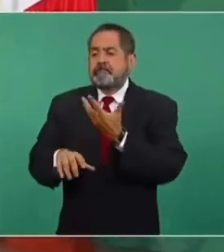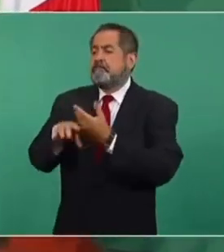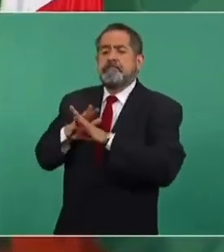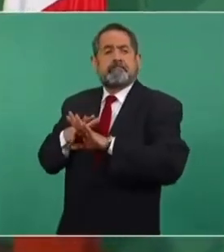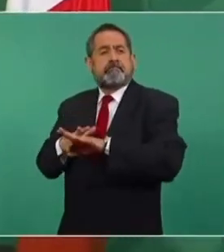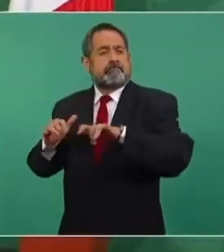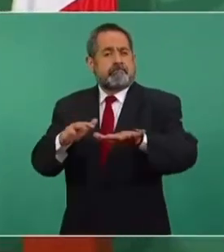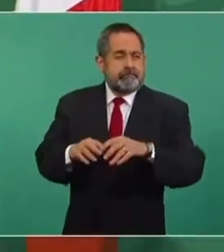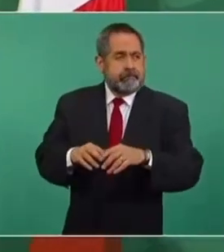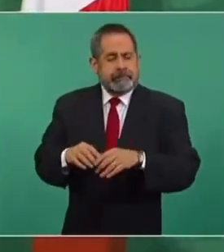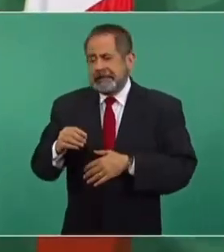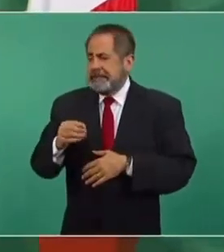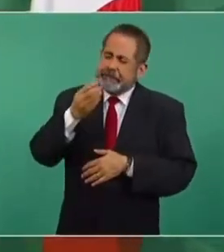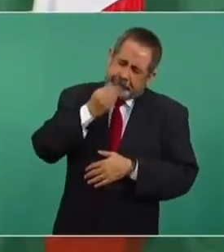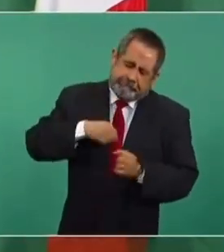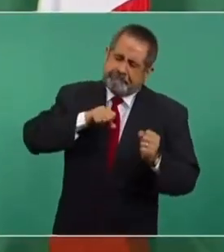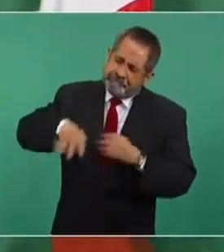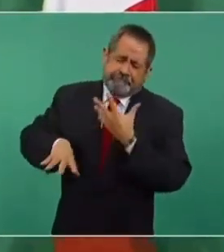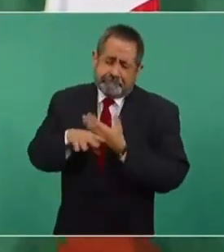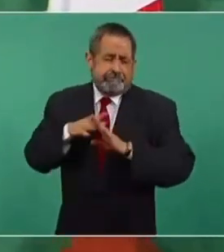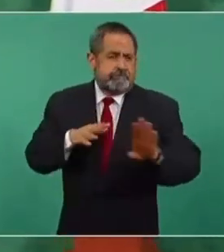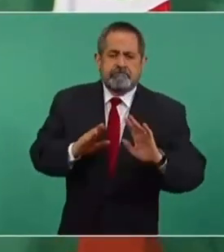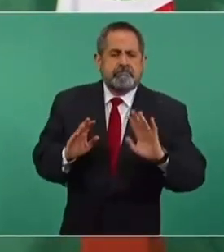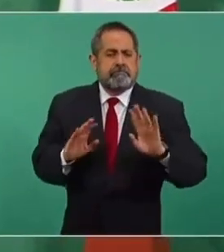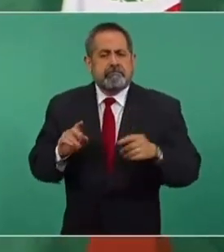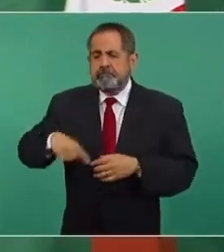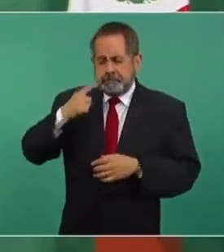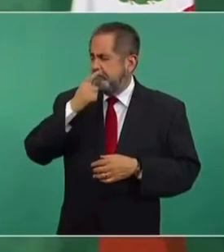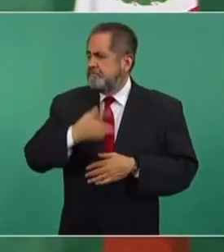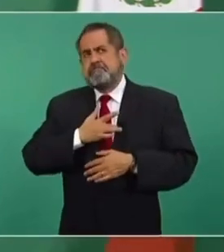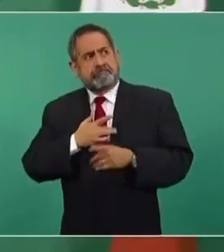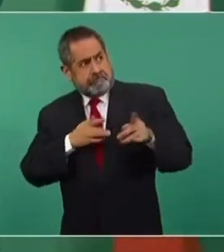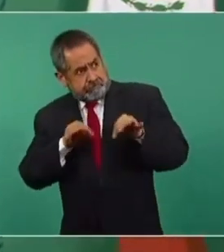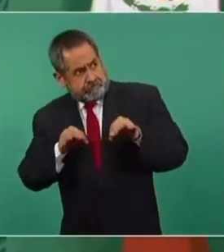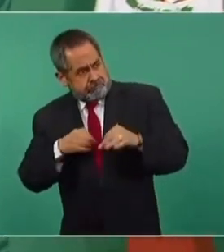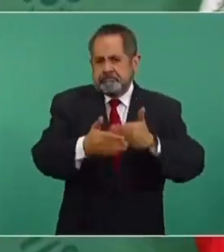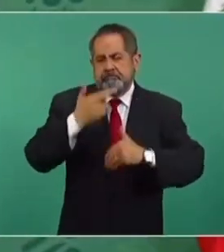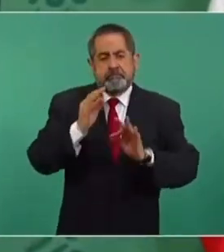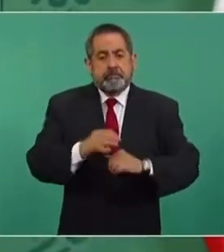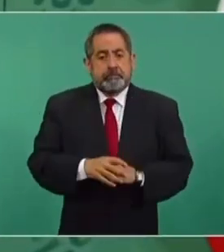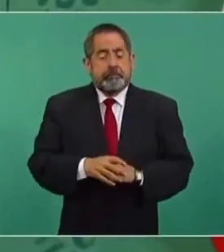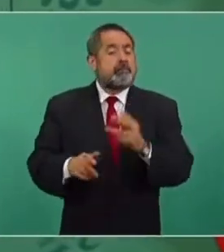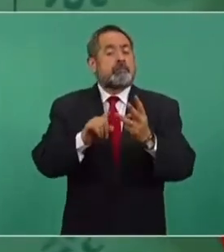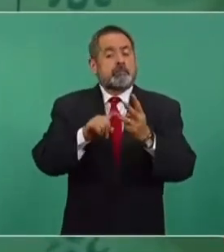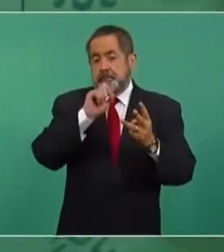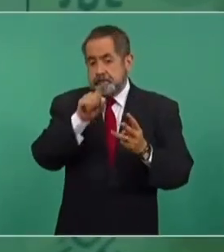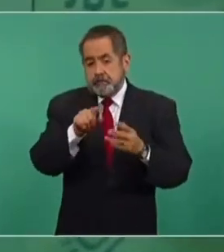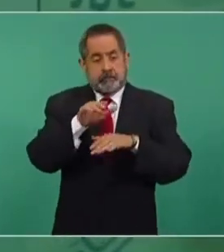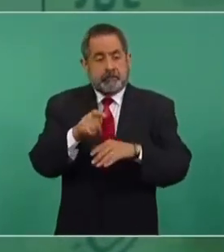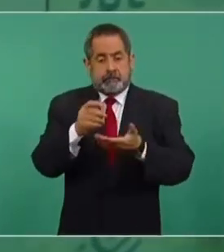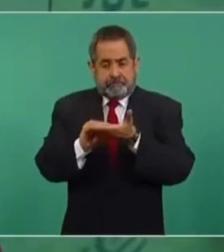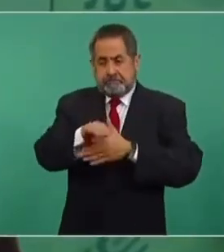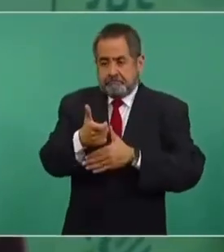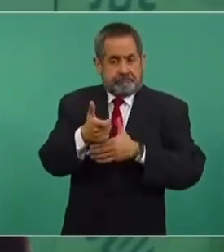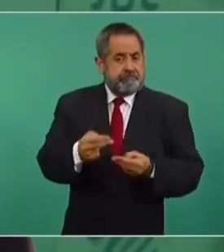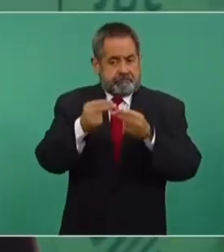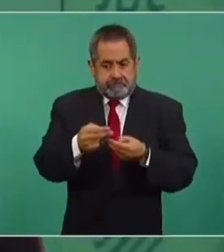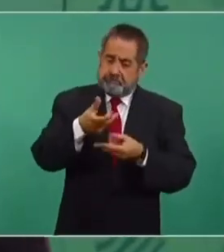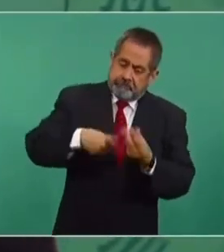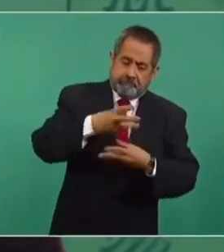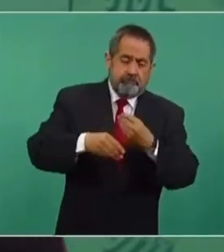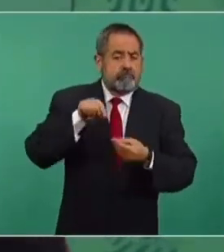forzosa sino opcional, voluntaria. Entonces, en esto se avanzó. También en invertir, como ya lo dije,